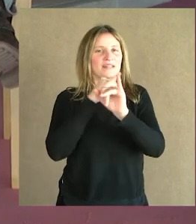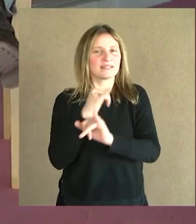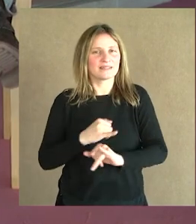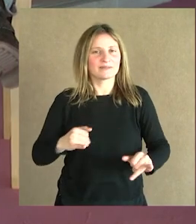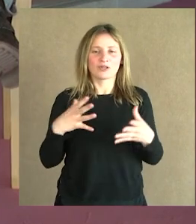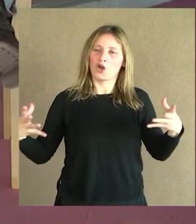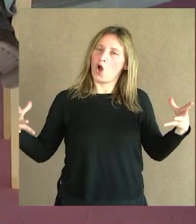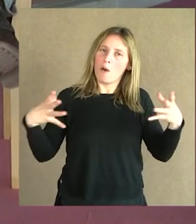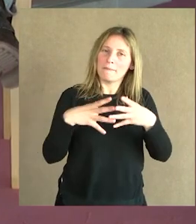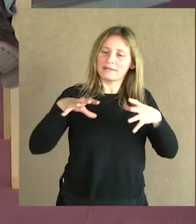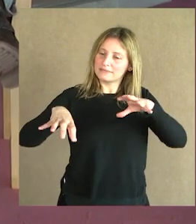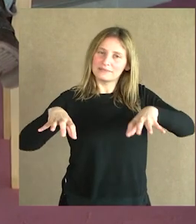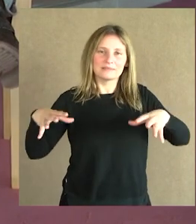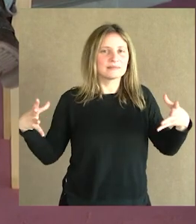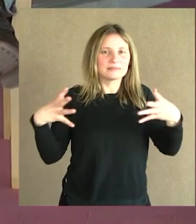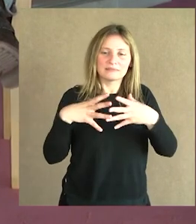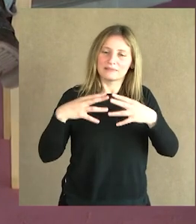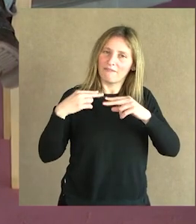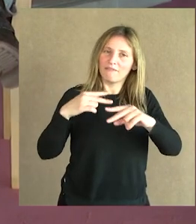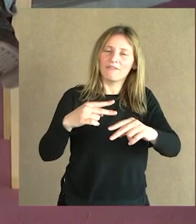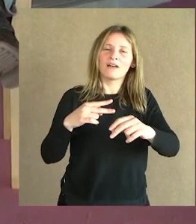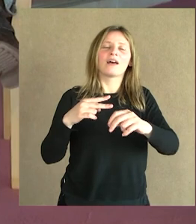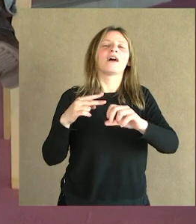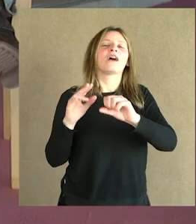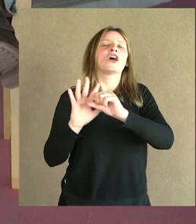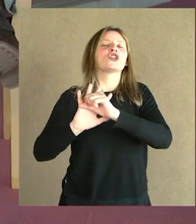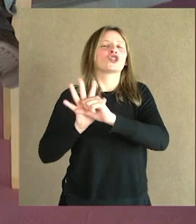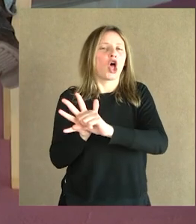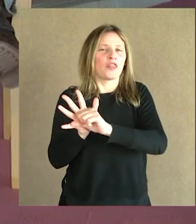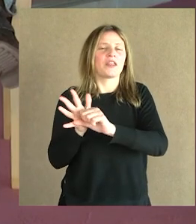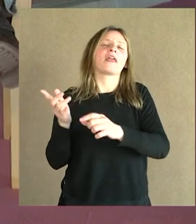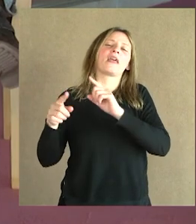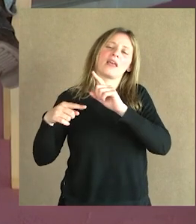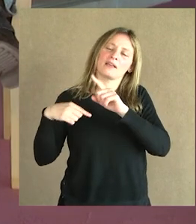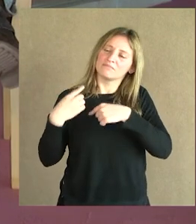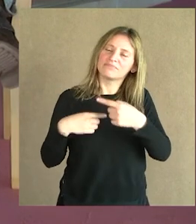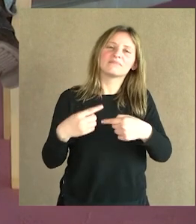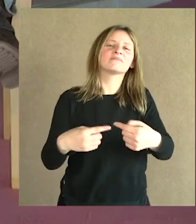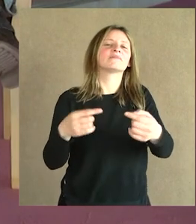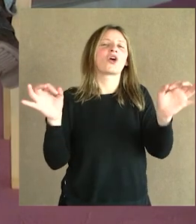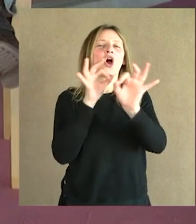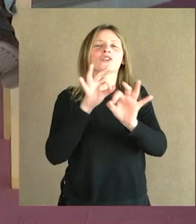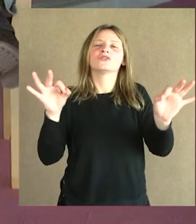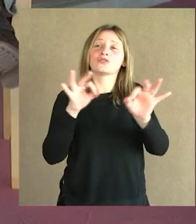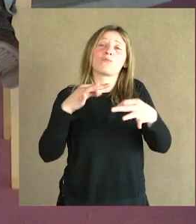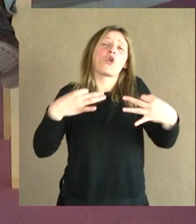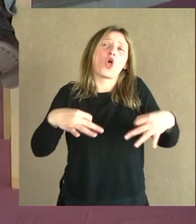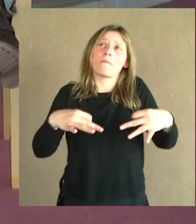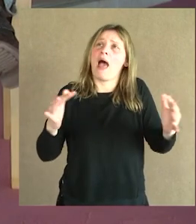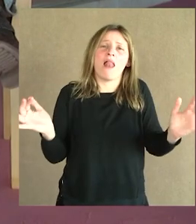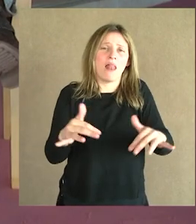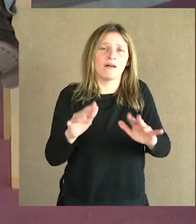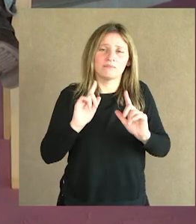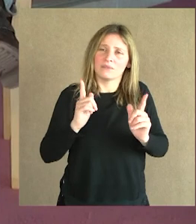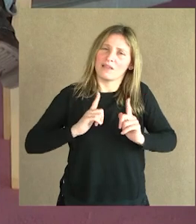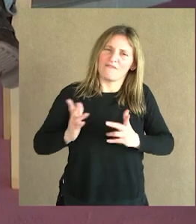escenario estos dos cuerpos estables del Sodre juntos y que los conciertos cada vez se van acercando más a una normalidad. Los invitamos, el